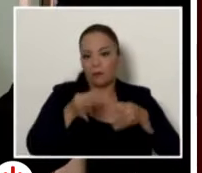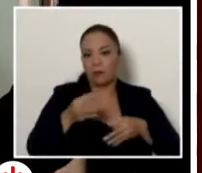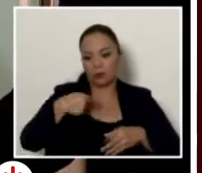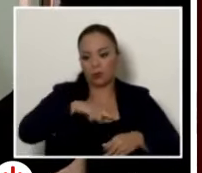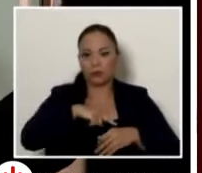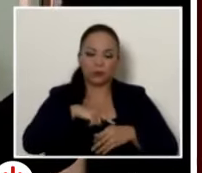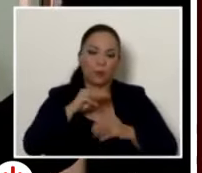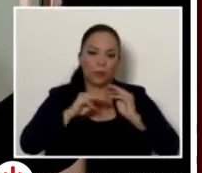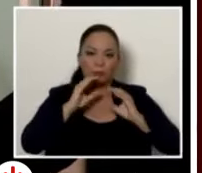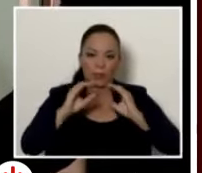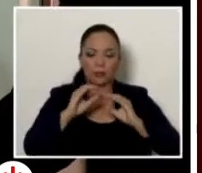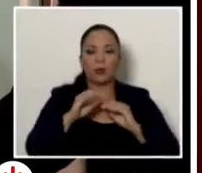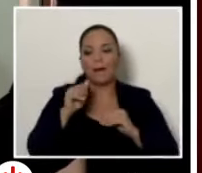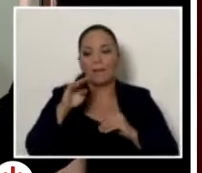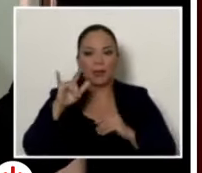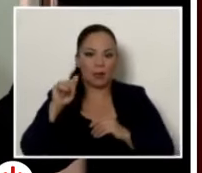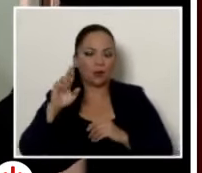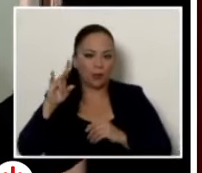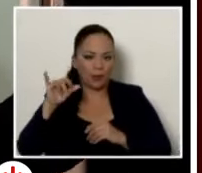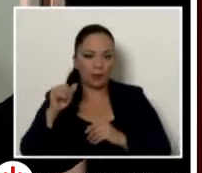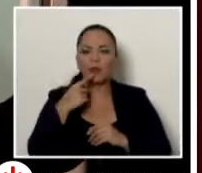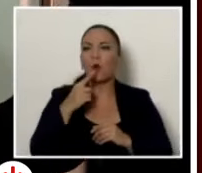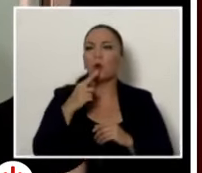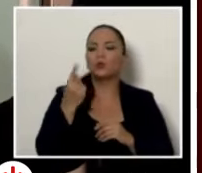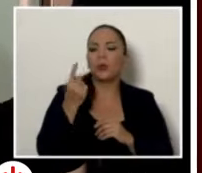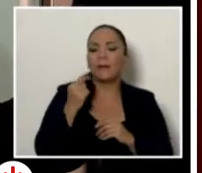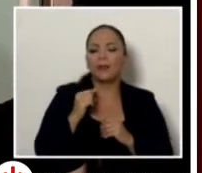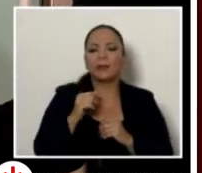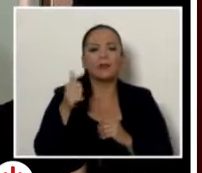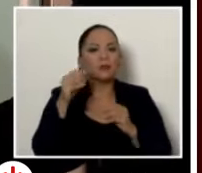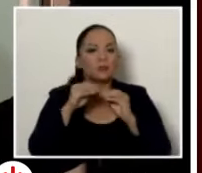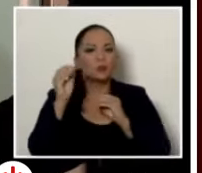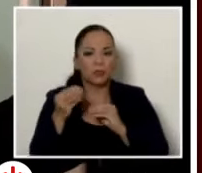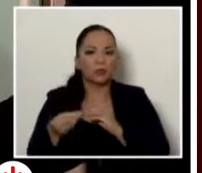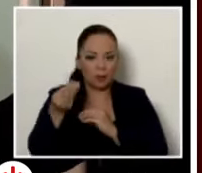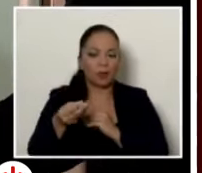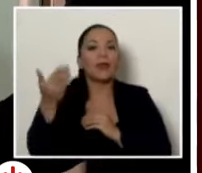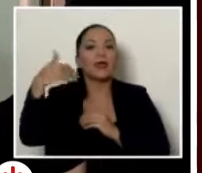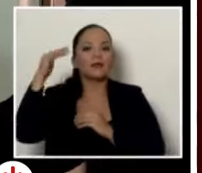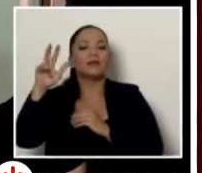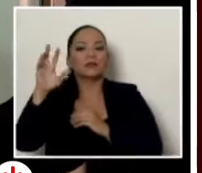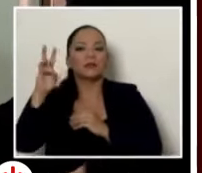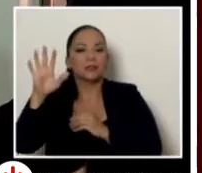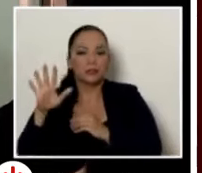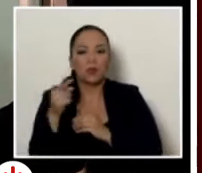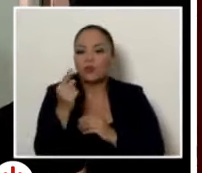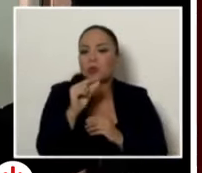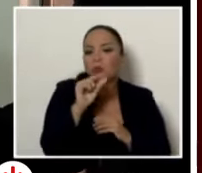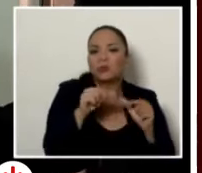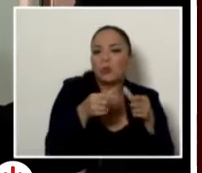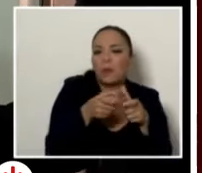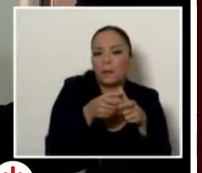apenas un 10% de estos empleados que eran 1.365 lo devolvieron hicieron el reembolso